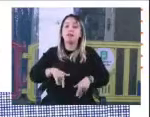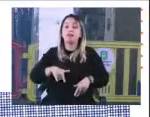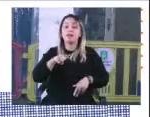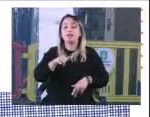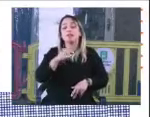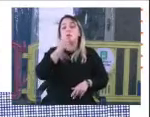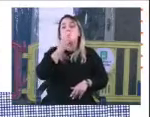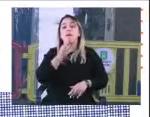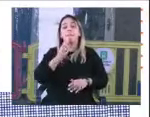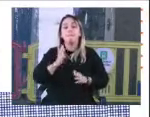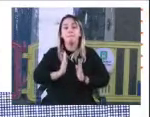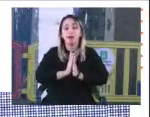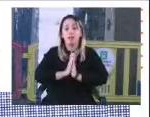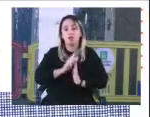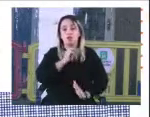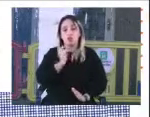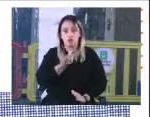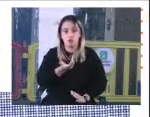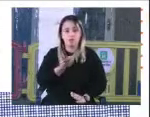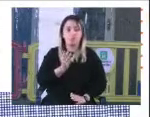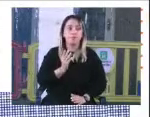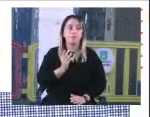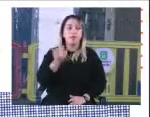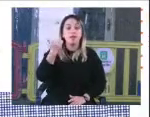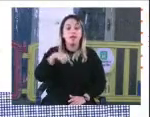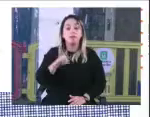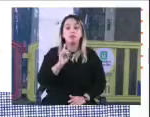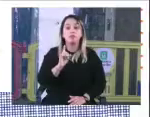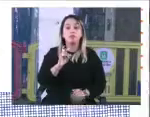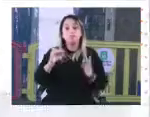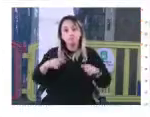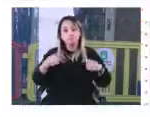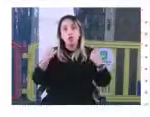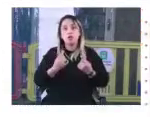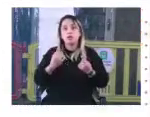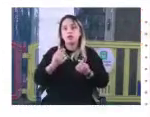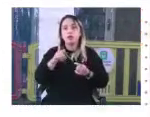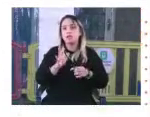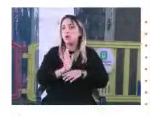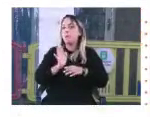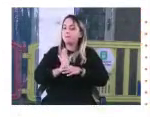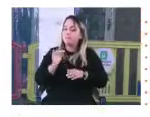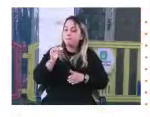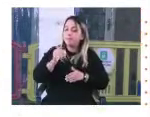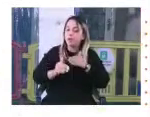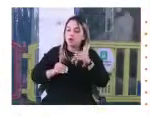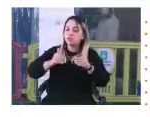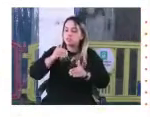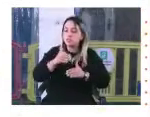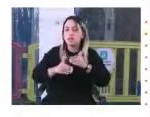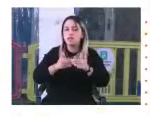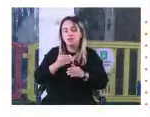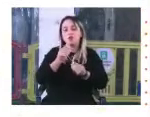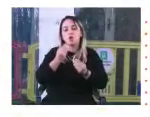Buen Pastor. Por lo tanto, nosotros, primero fue todo un proceso poder conseguir,